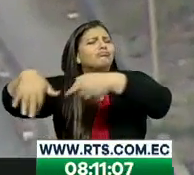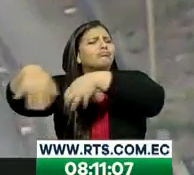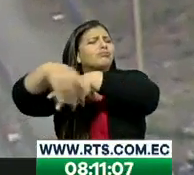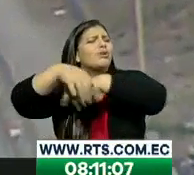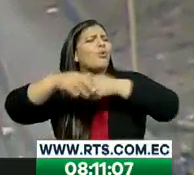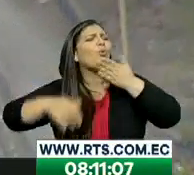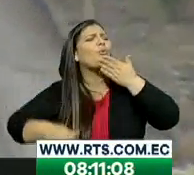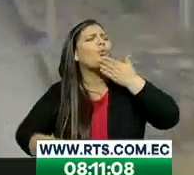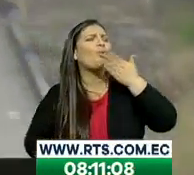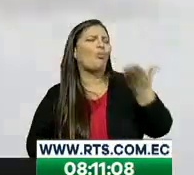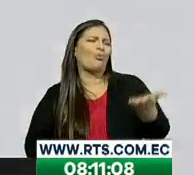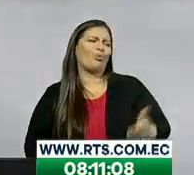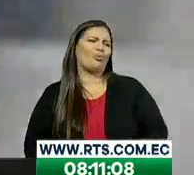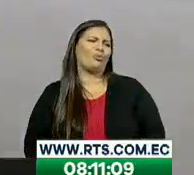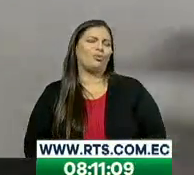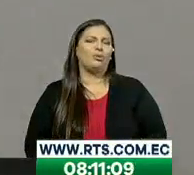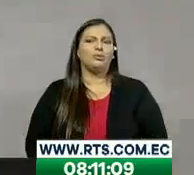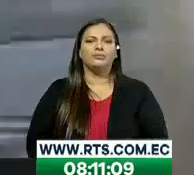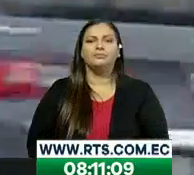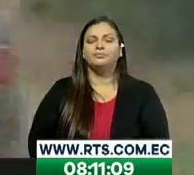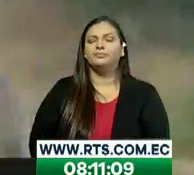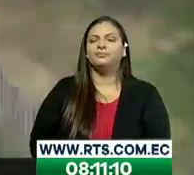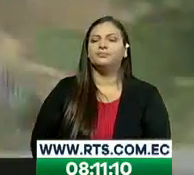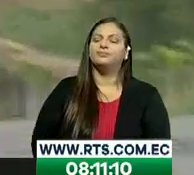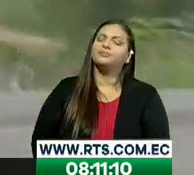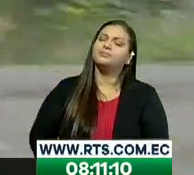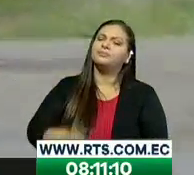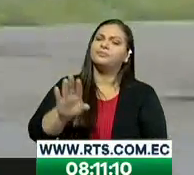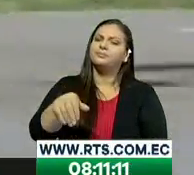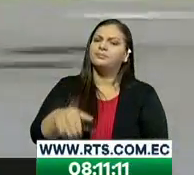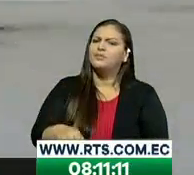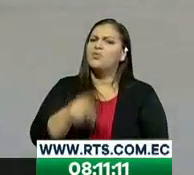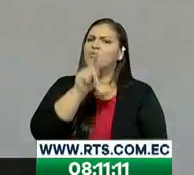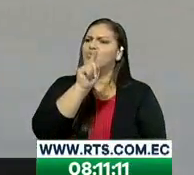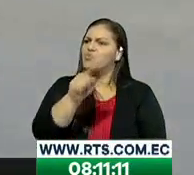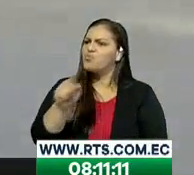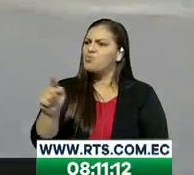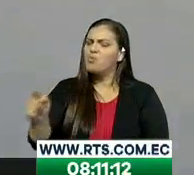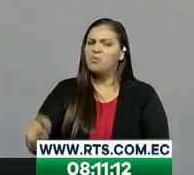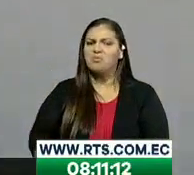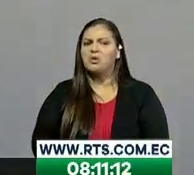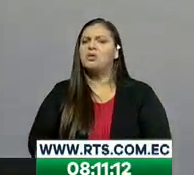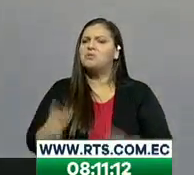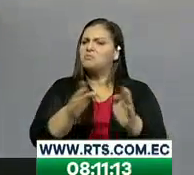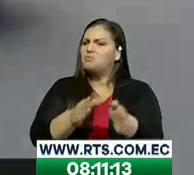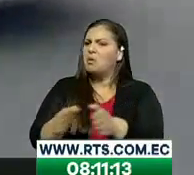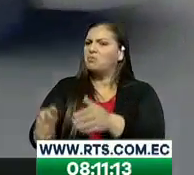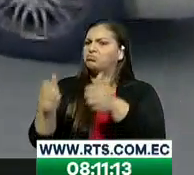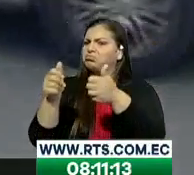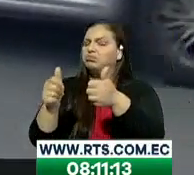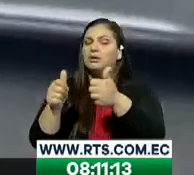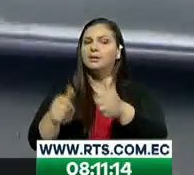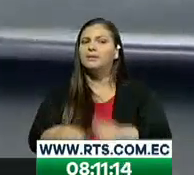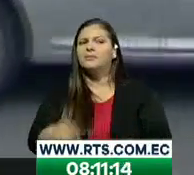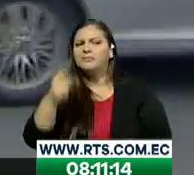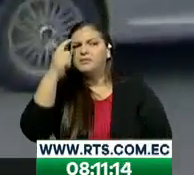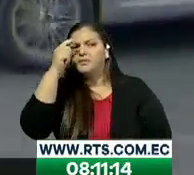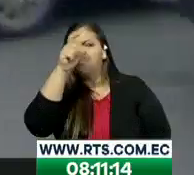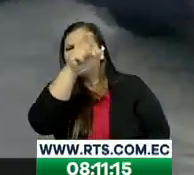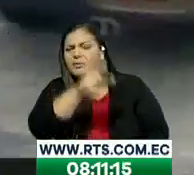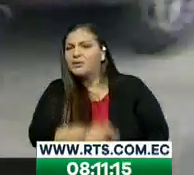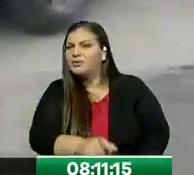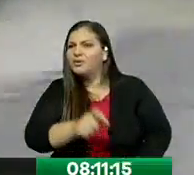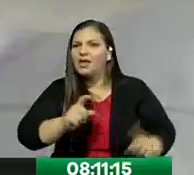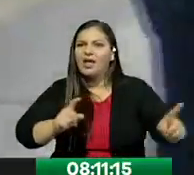¿Por qué no se organizan también para ponerle un freno en alto a estos malos vecinos? No sé, tómenle fotografías. No les digo línchenlo.